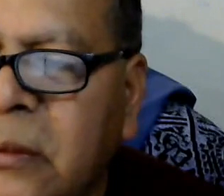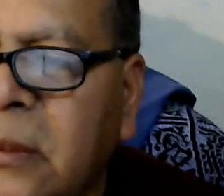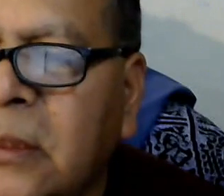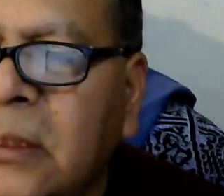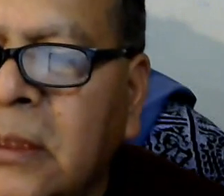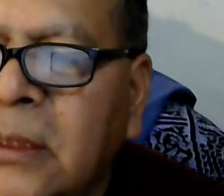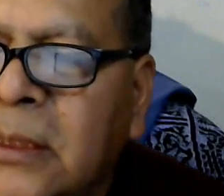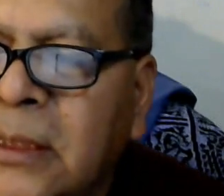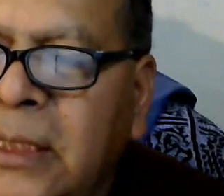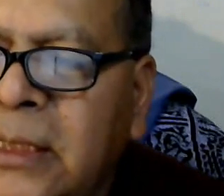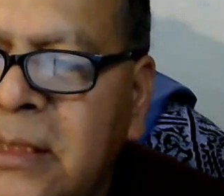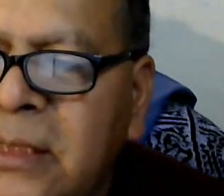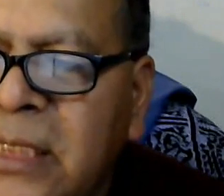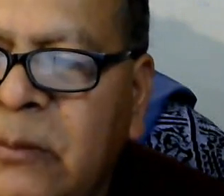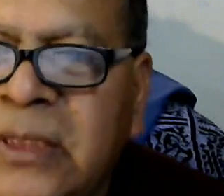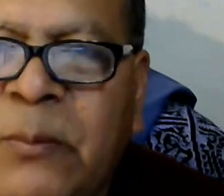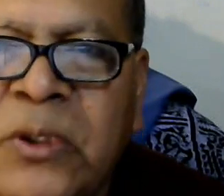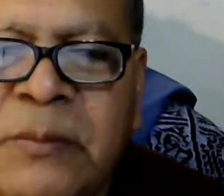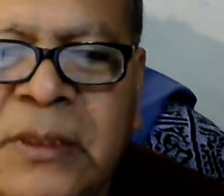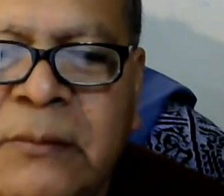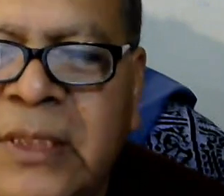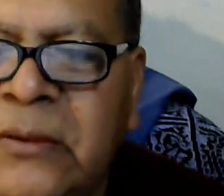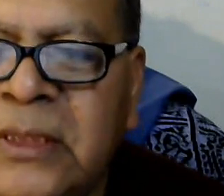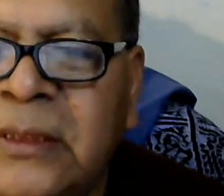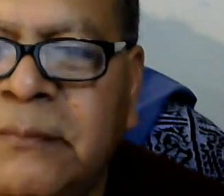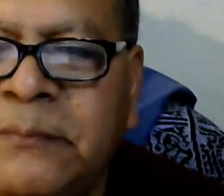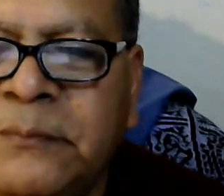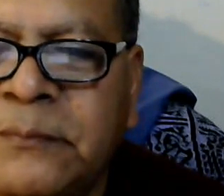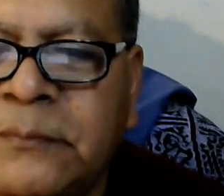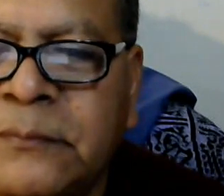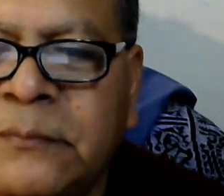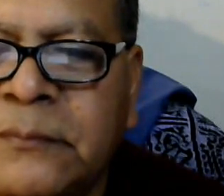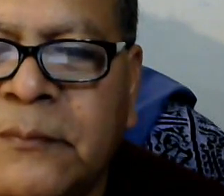opinión y seguimos en la próxima buenas noches noches